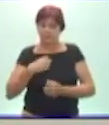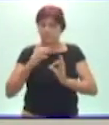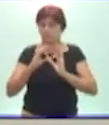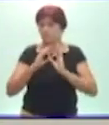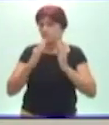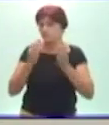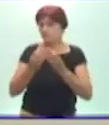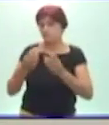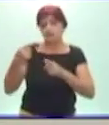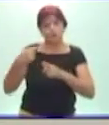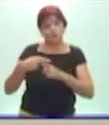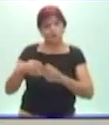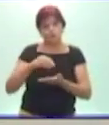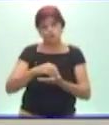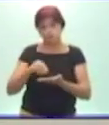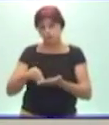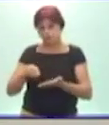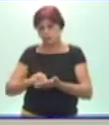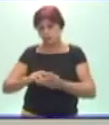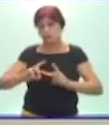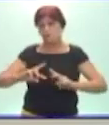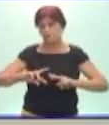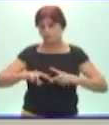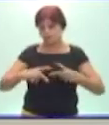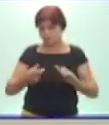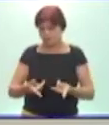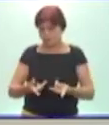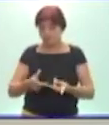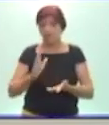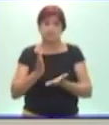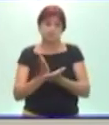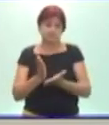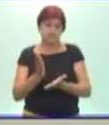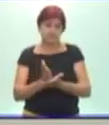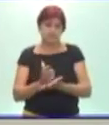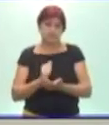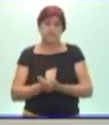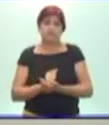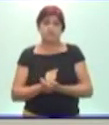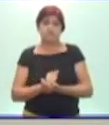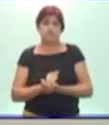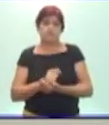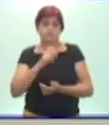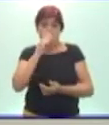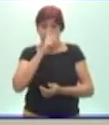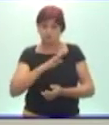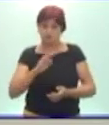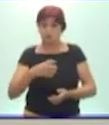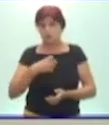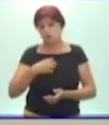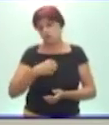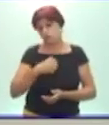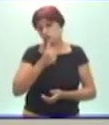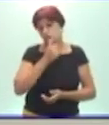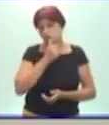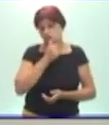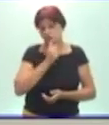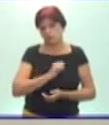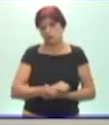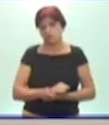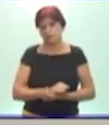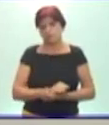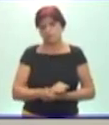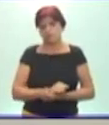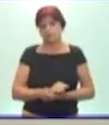otro momento para entonces volverse a poner por si al niño le tiene alguna duda. Déjenme decirle que